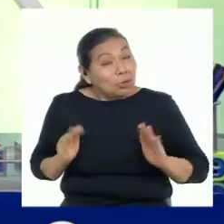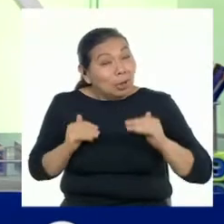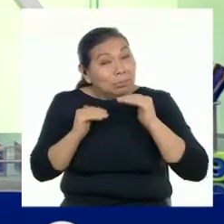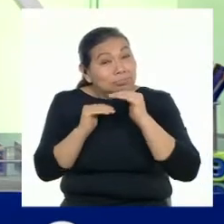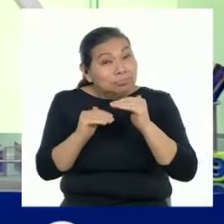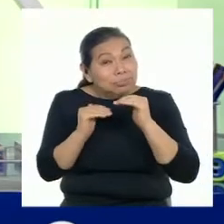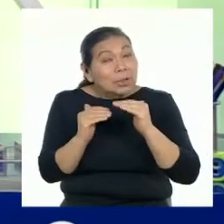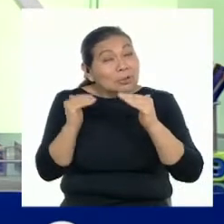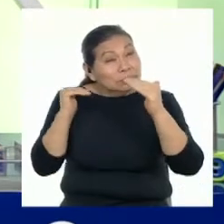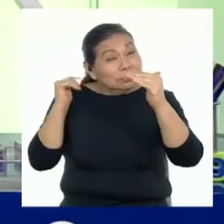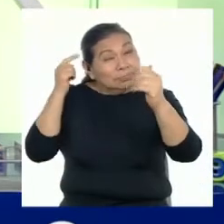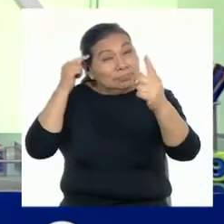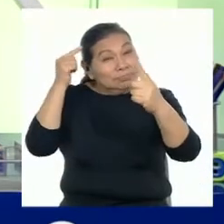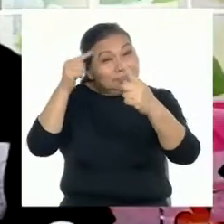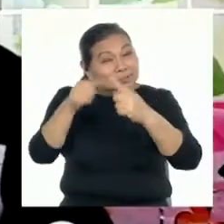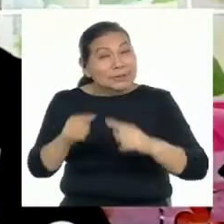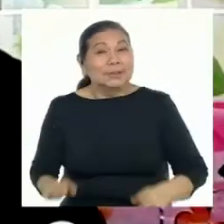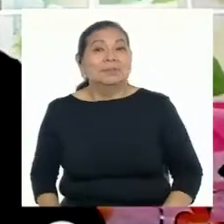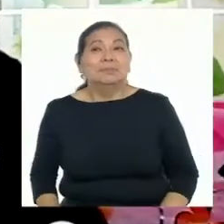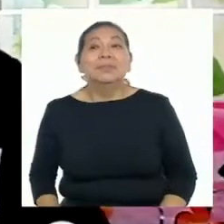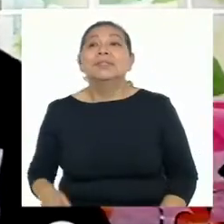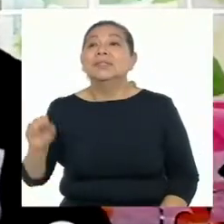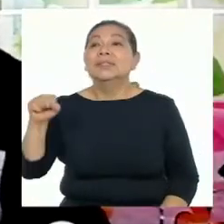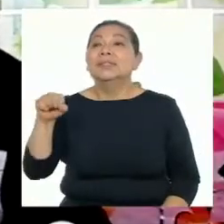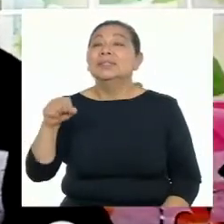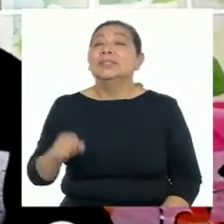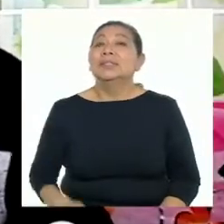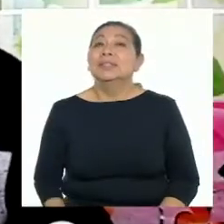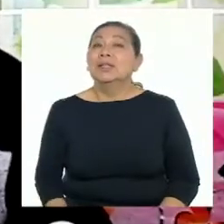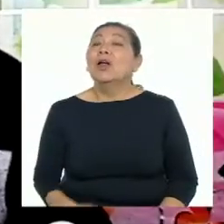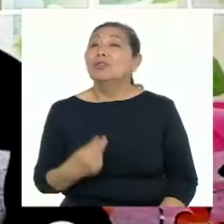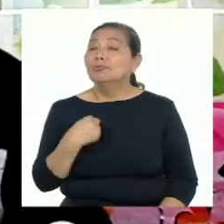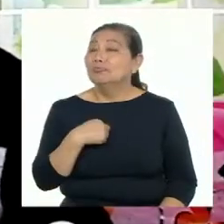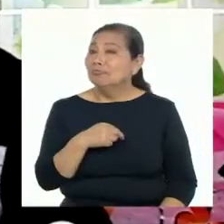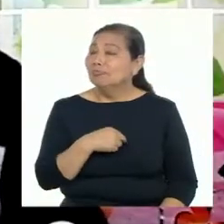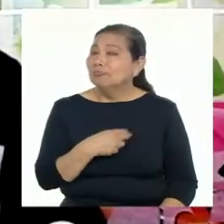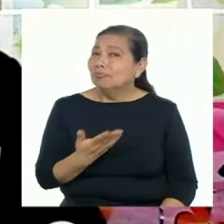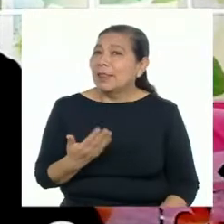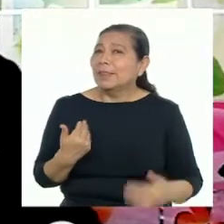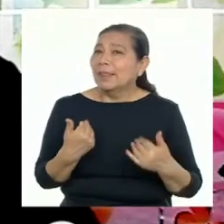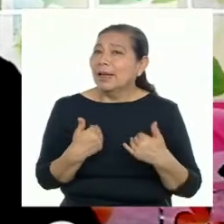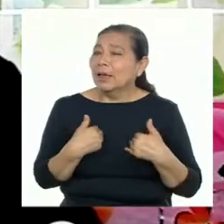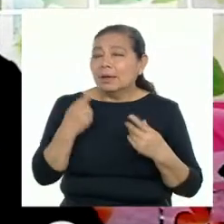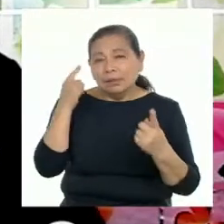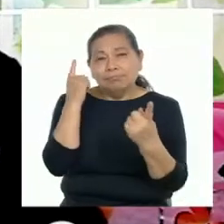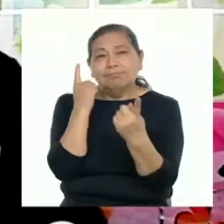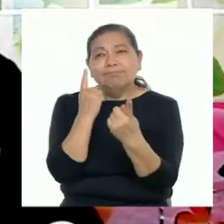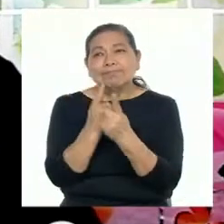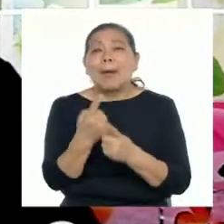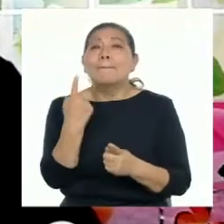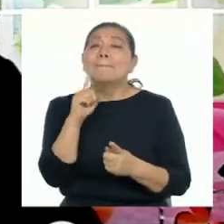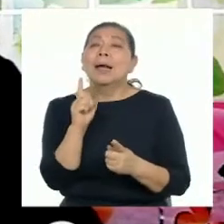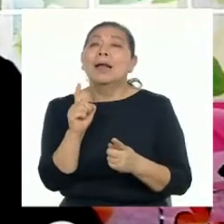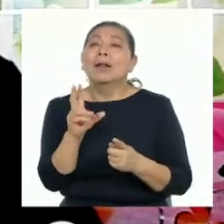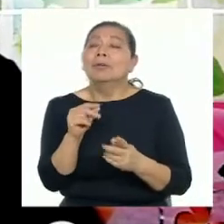limitarlos a alcanzar esas metas? Sí, ya que nosotros tenemos que trazarnos una meta para tener una iniciativa,